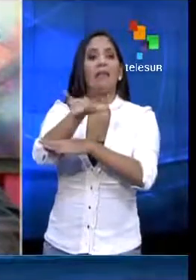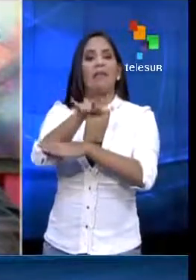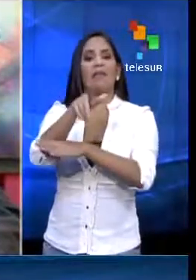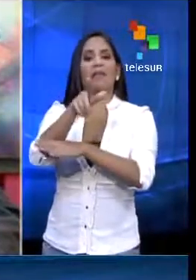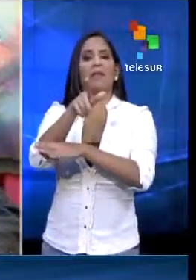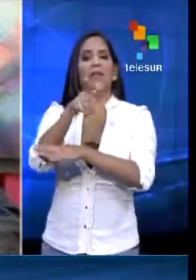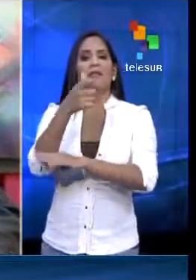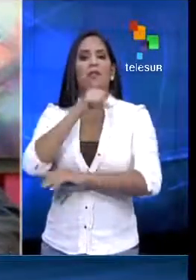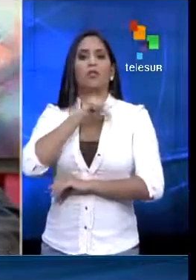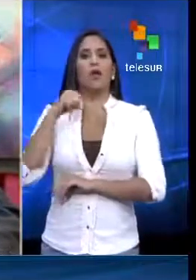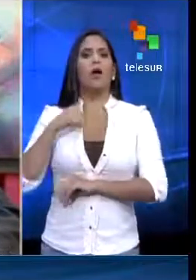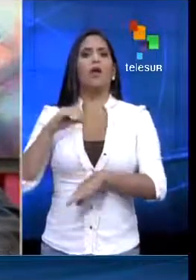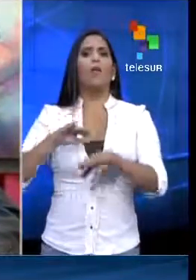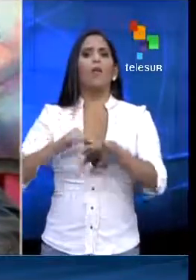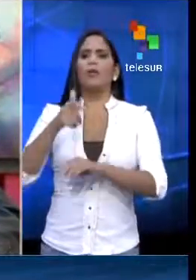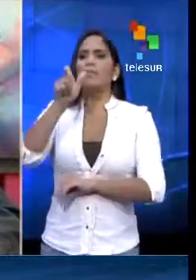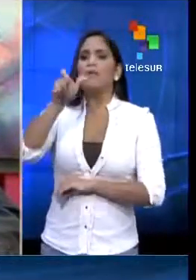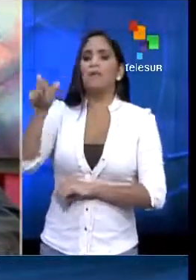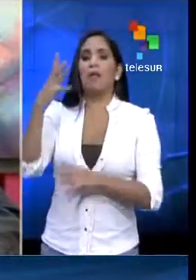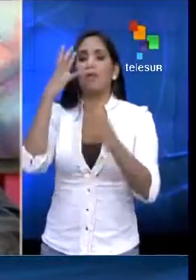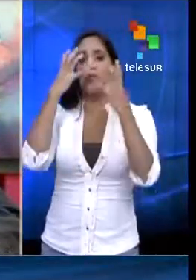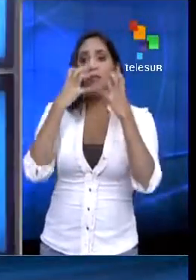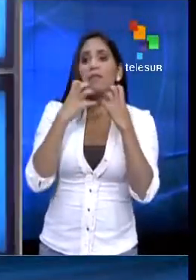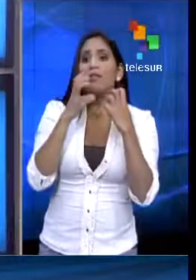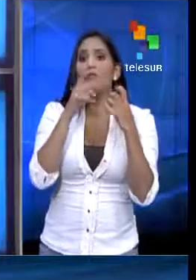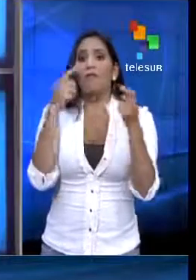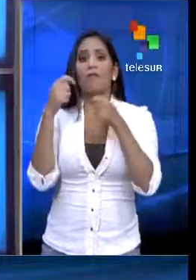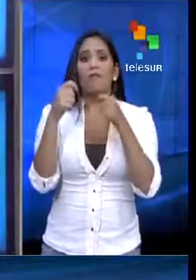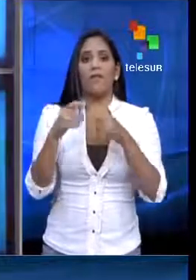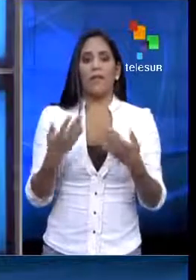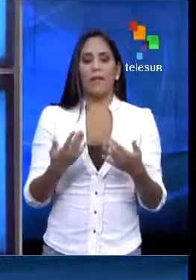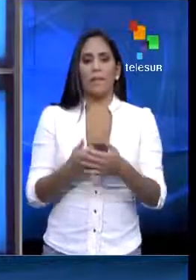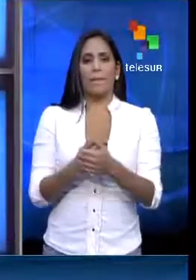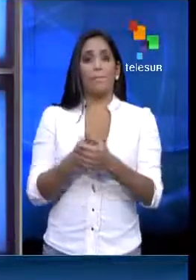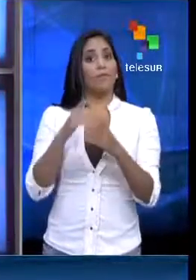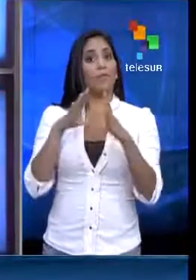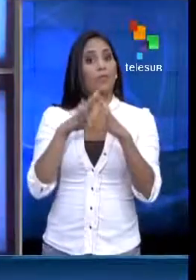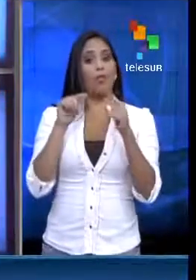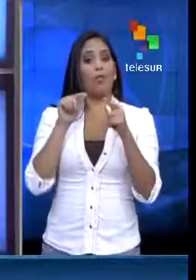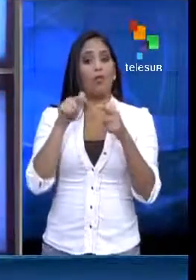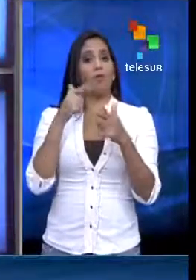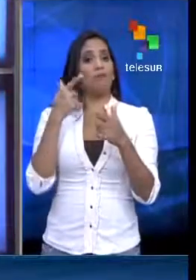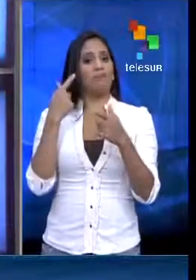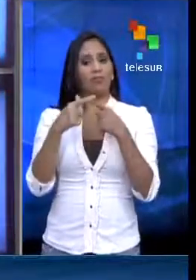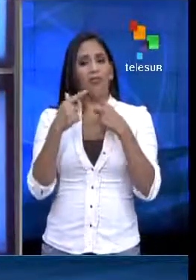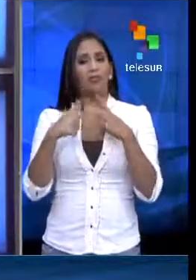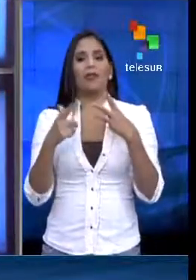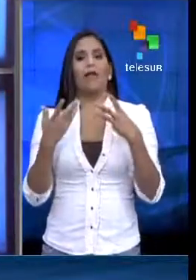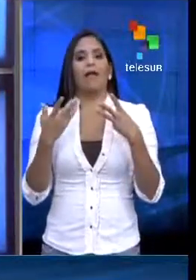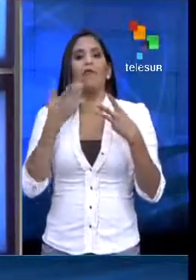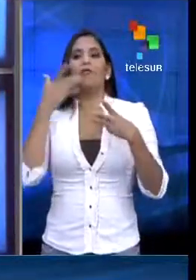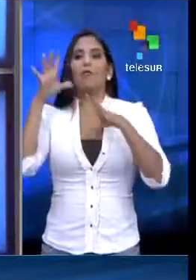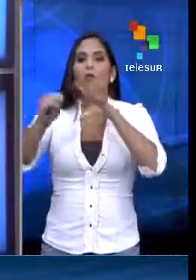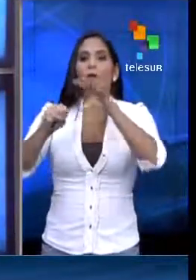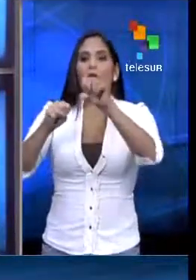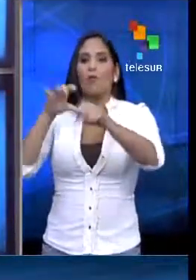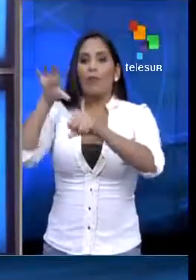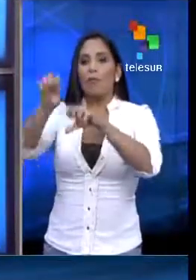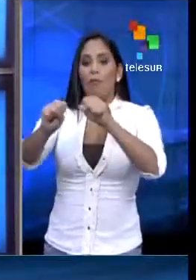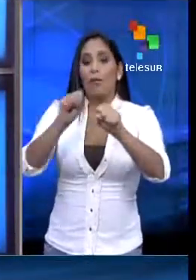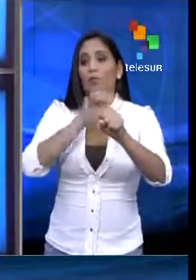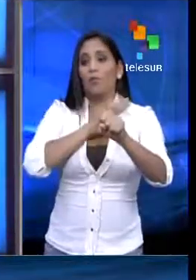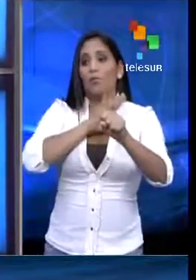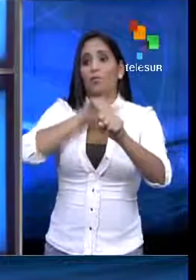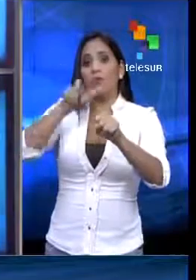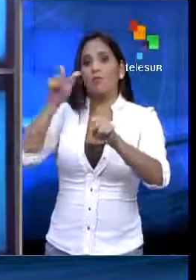porque la gente estaba entristecida por el desabastecimiento. Ante esta situación, ante este acaparamiento por parte de la derecha en Venezuela, el